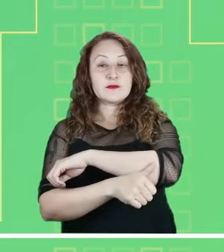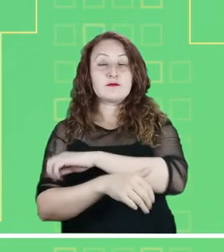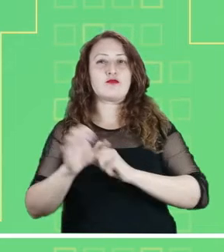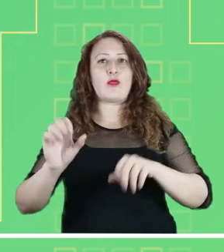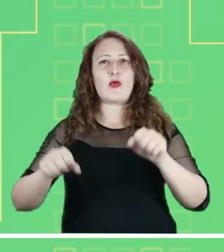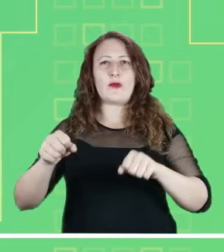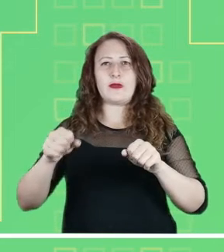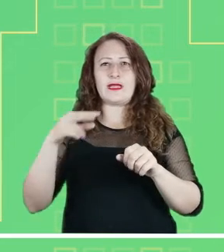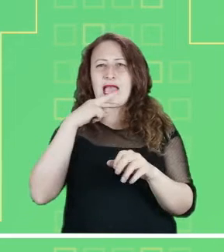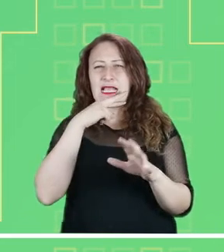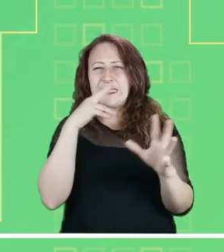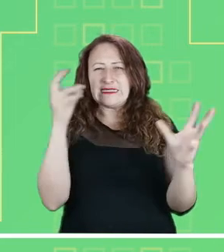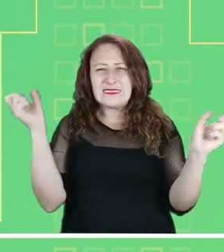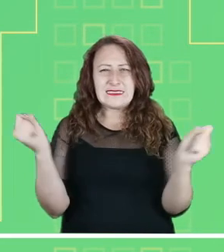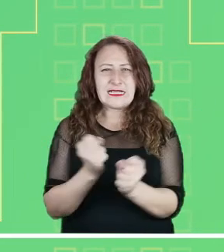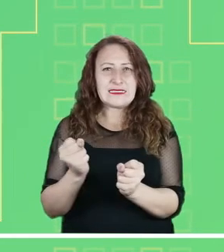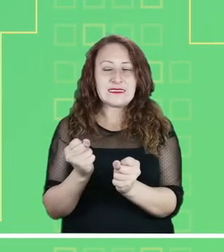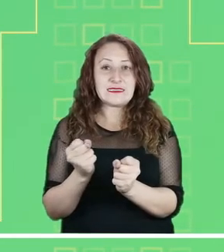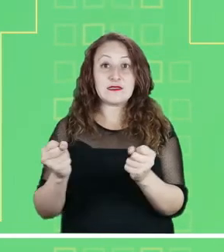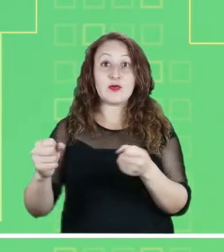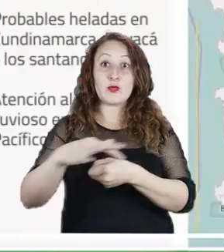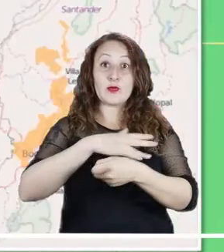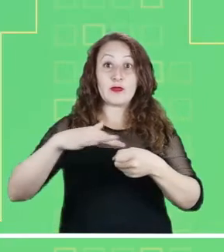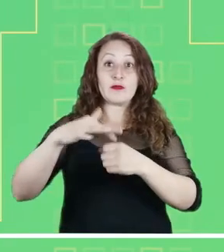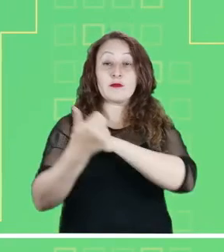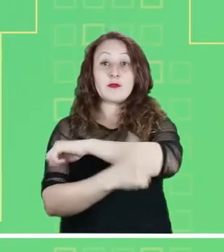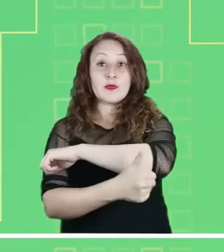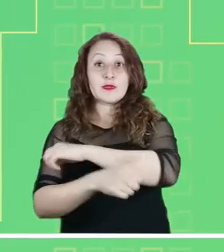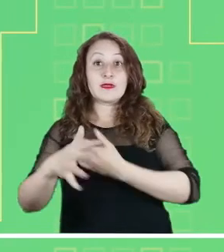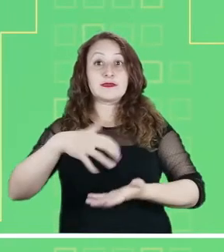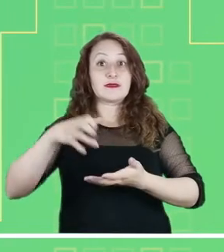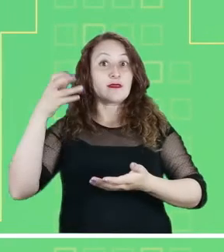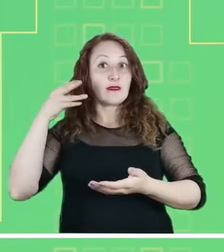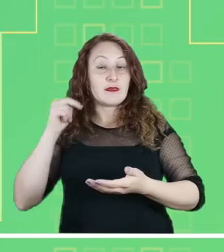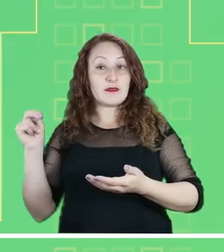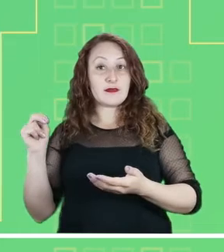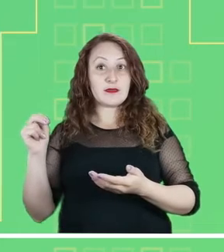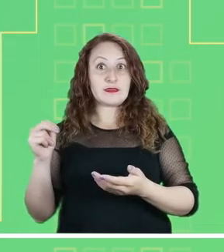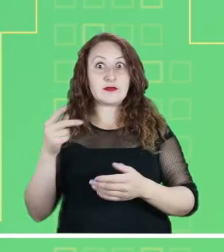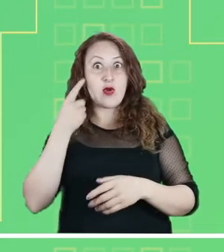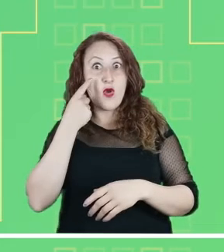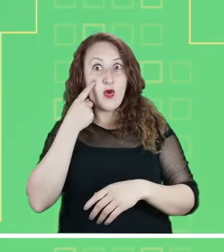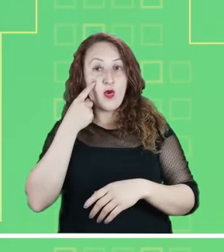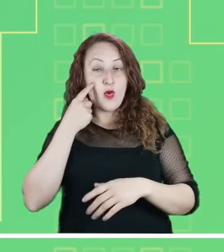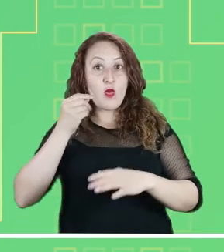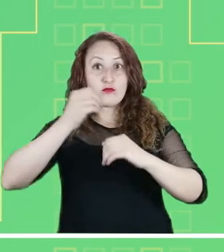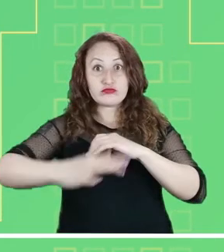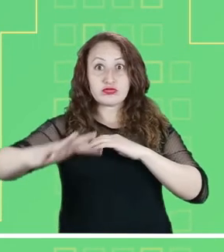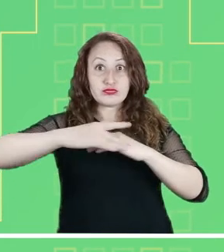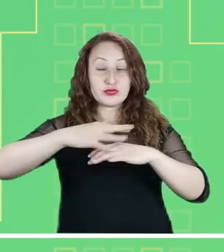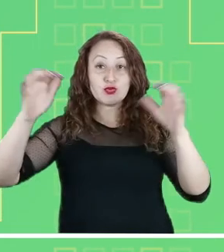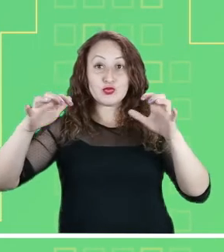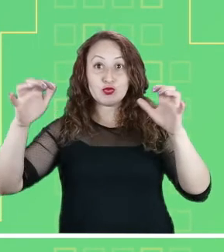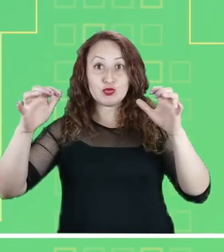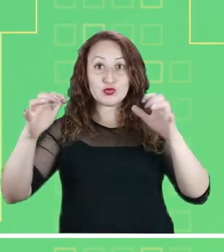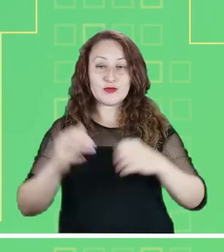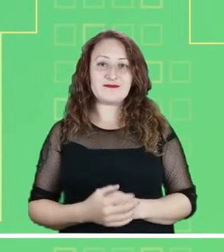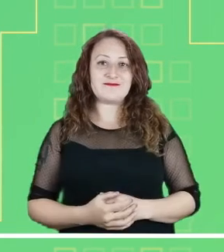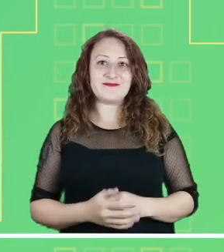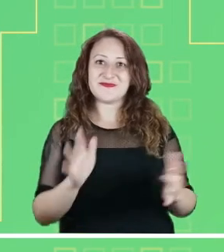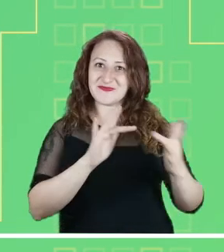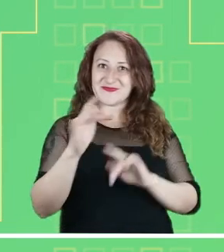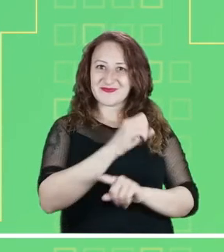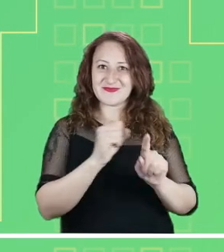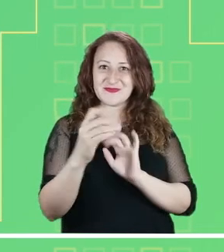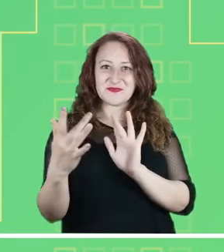del Cauca, Tolima, Chocó y Cauca. Alerta naranja en el altiplano cundiboyacense por probables heladas en Cundinamarca, Boyacá y Los